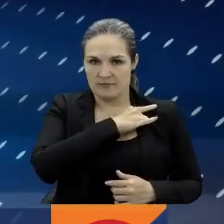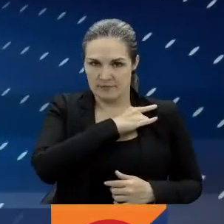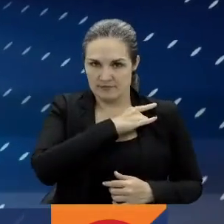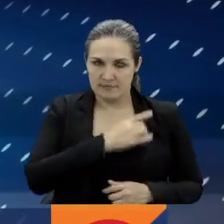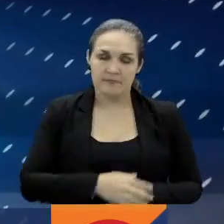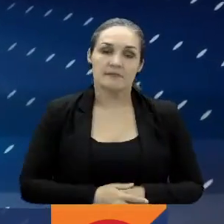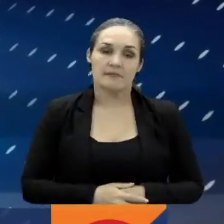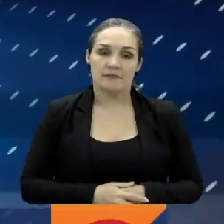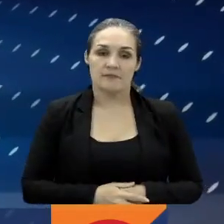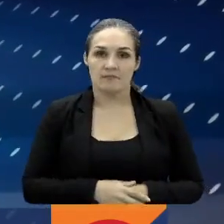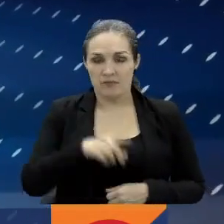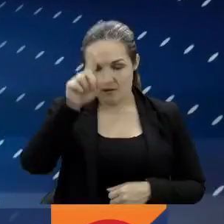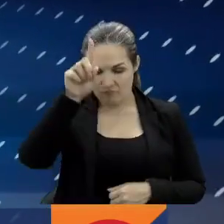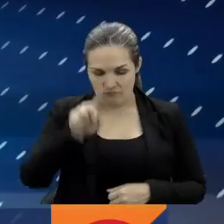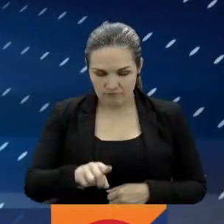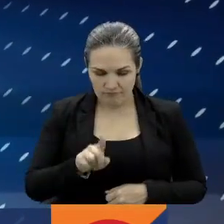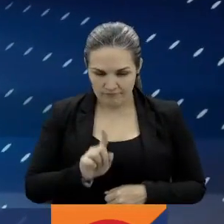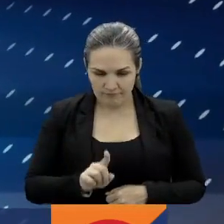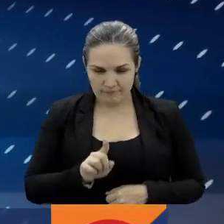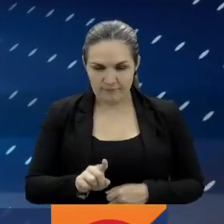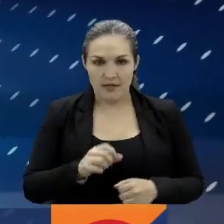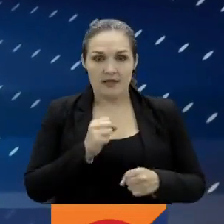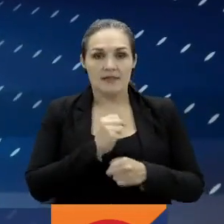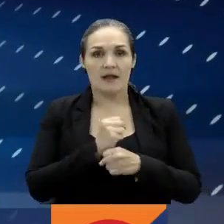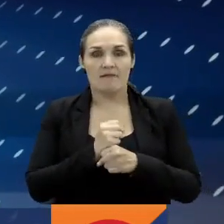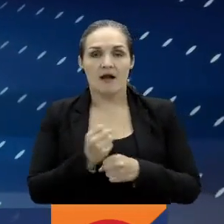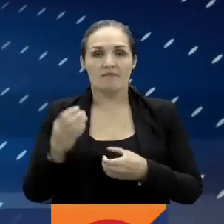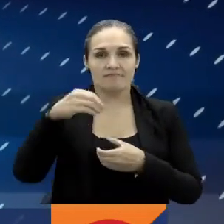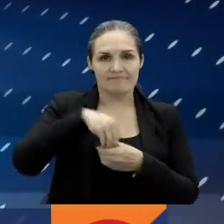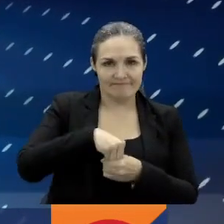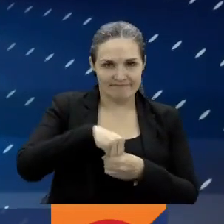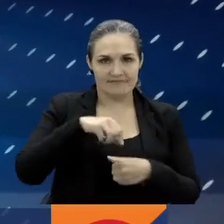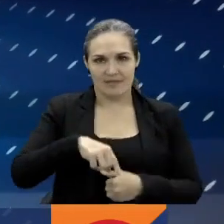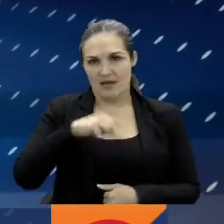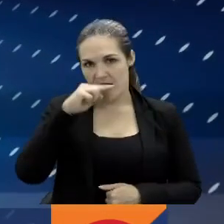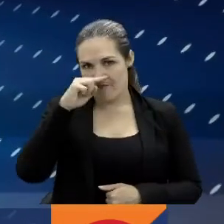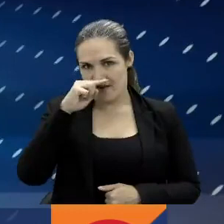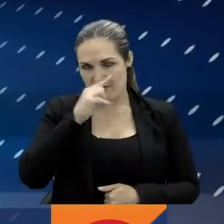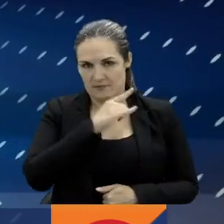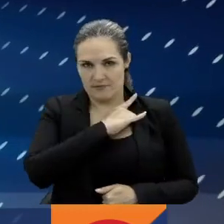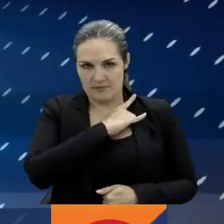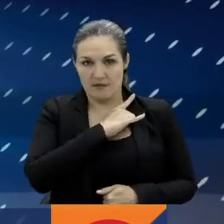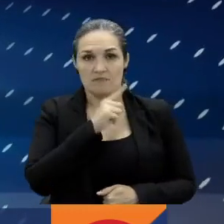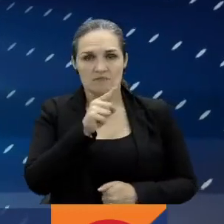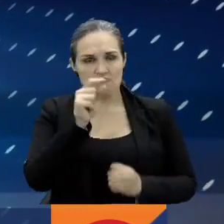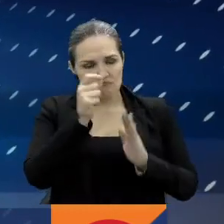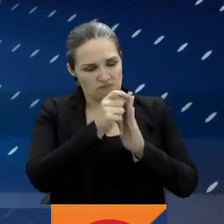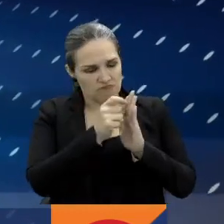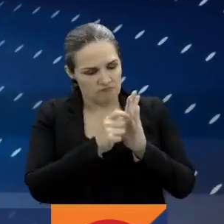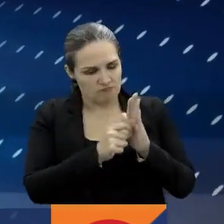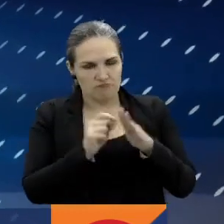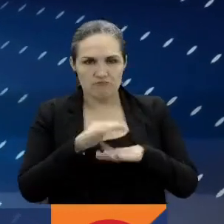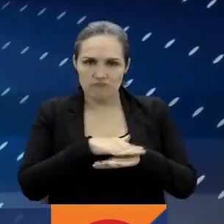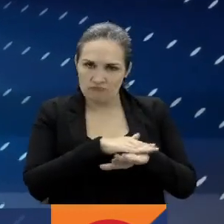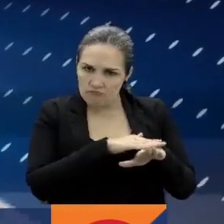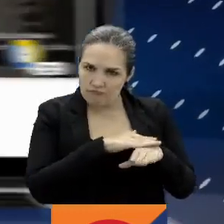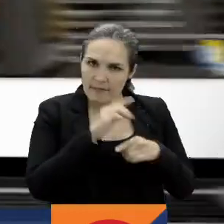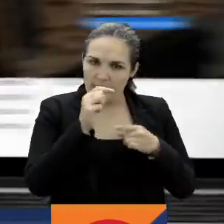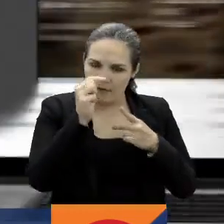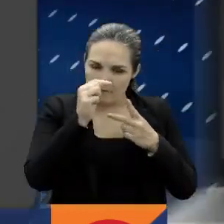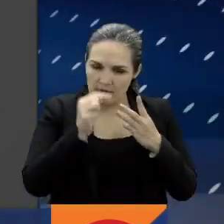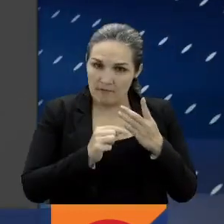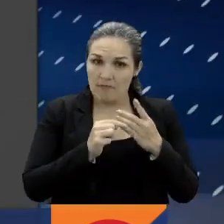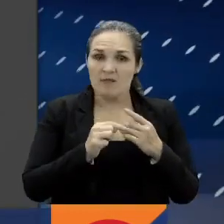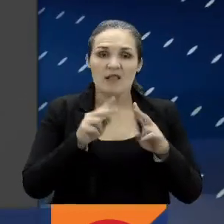Desliza este trabajo y de clic en Trabajen la Javeriana. Acá encontrará la descripción y requisitos de la convocatoria que tiene